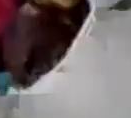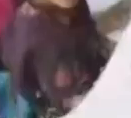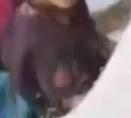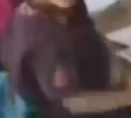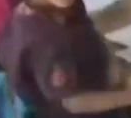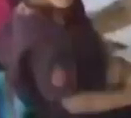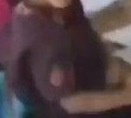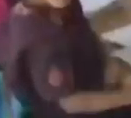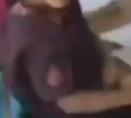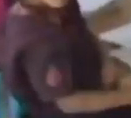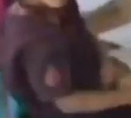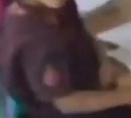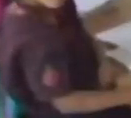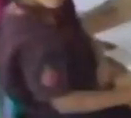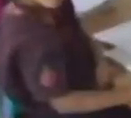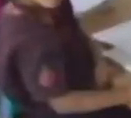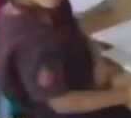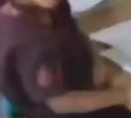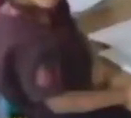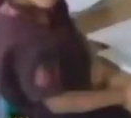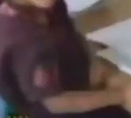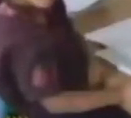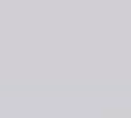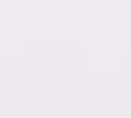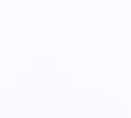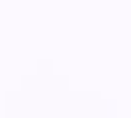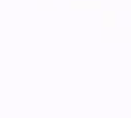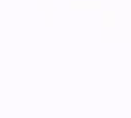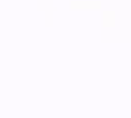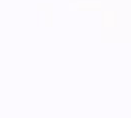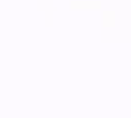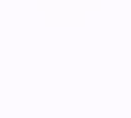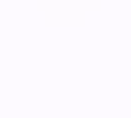Continuación, Comunicación y Lenguaje, Segundo Primaria.